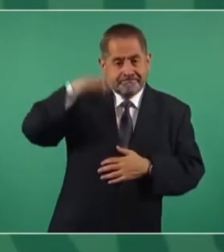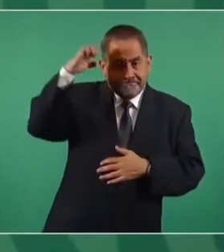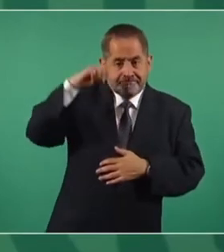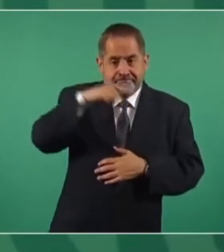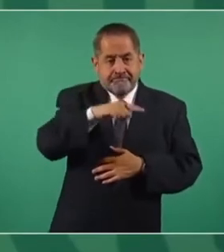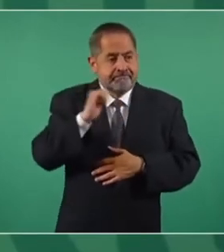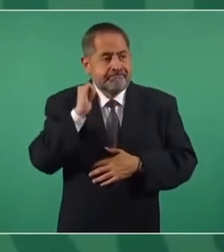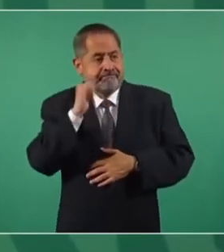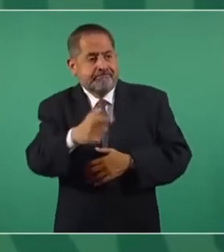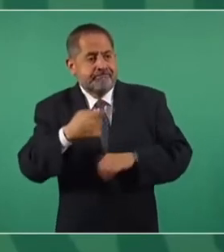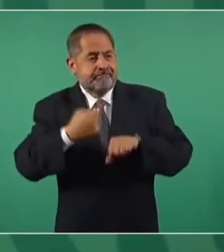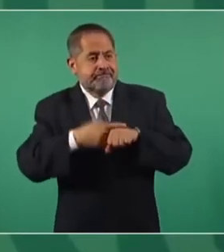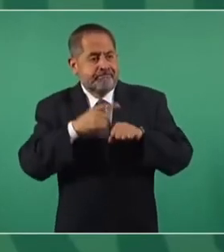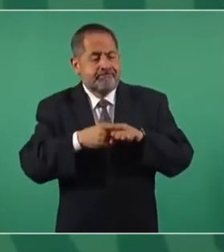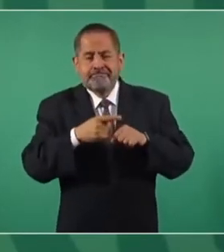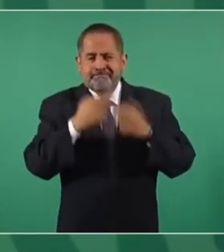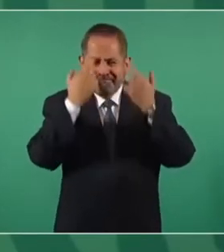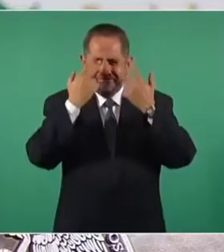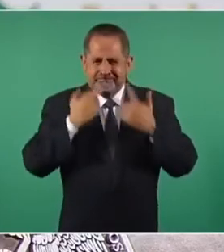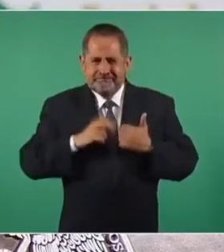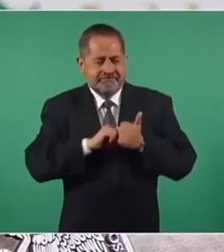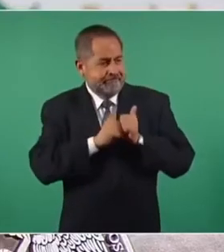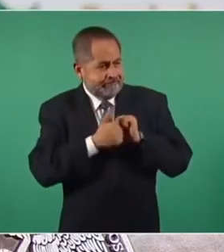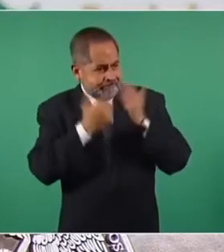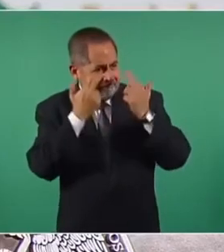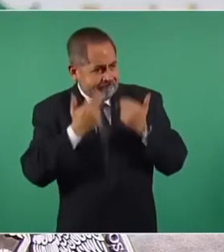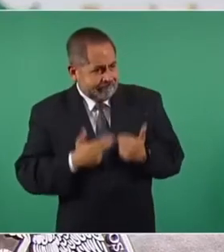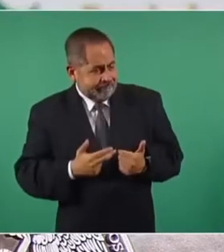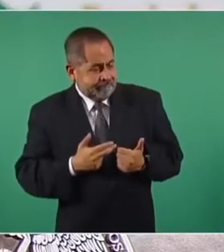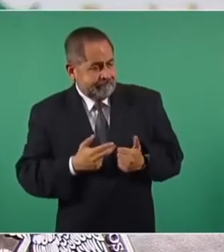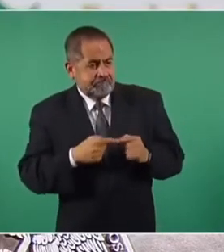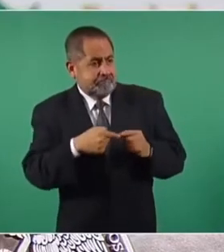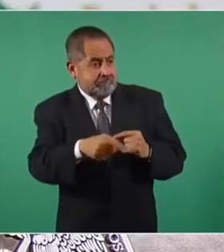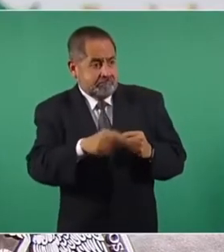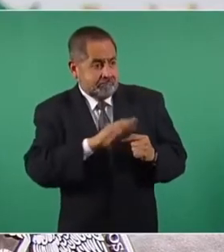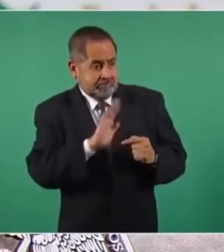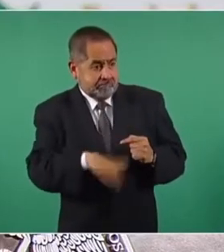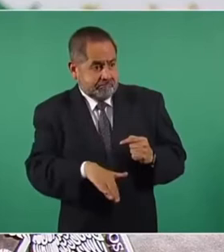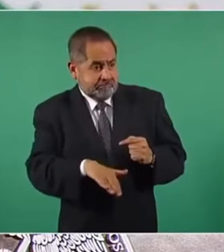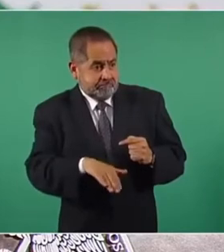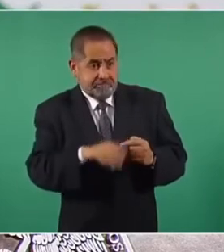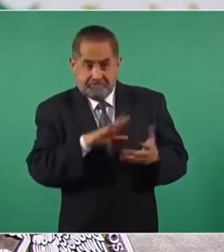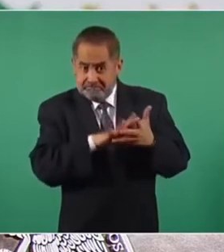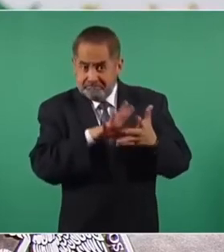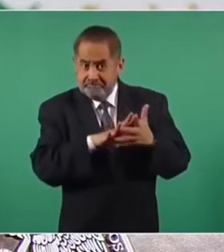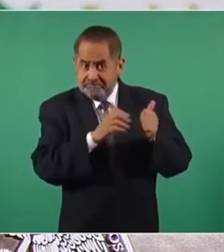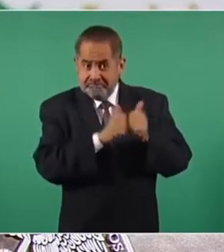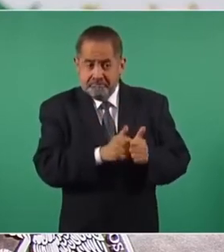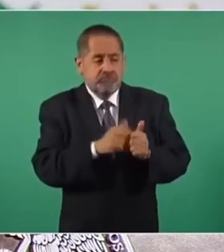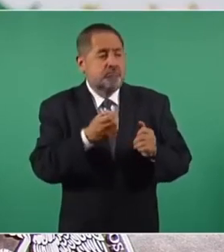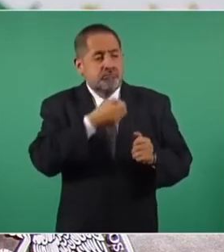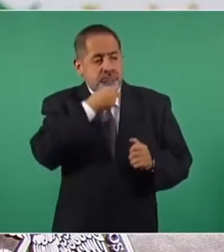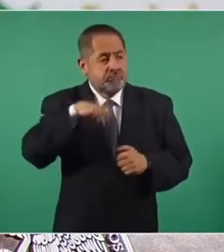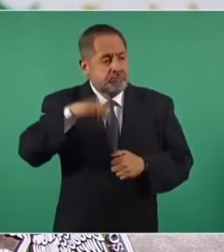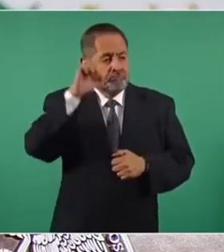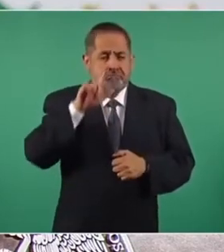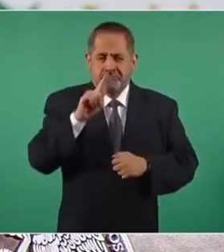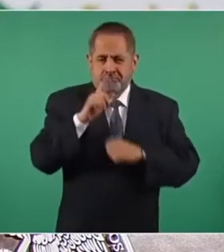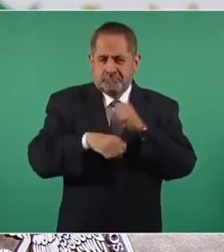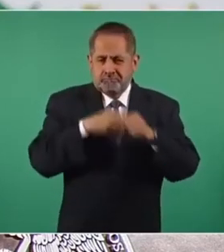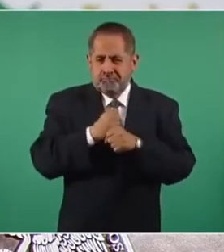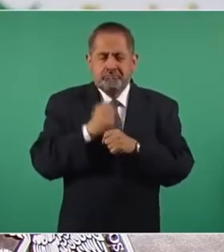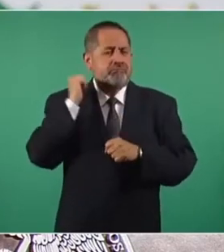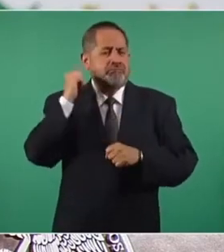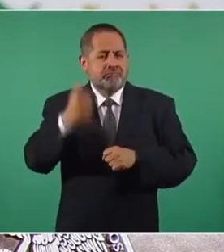alguna enfermedad crónico-degenerativa o se encuentren en fase terminal, adultos mayores de 70 años, víctimas de